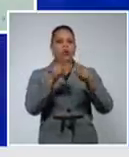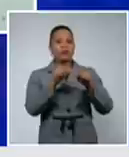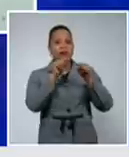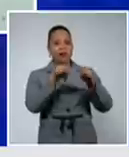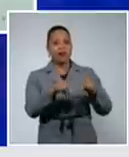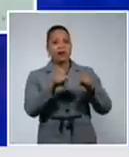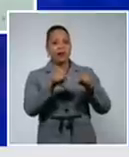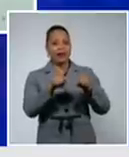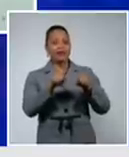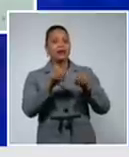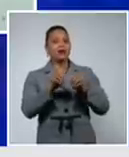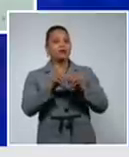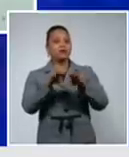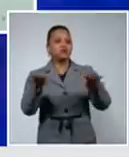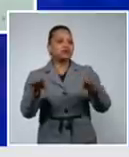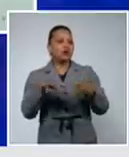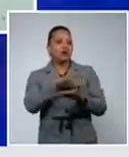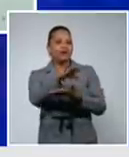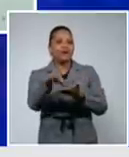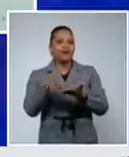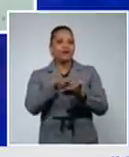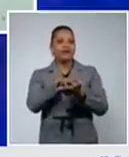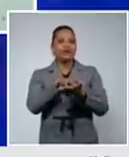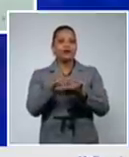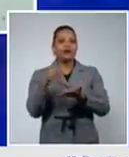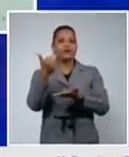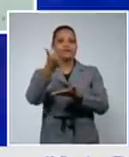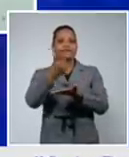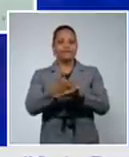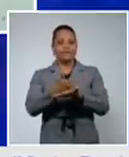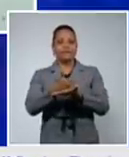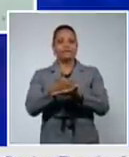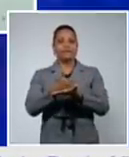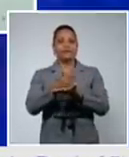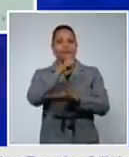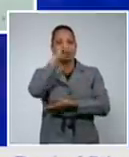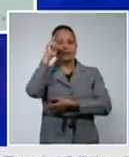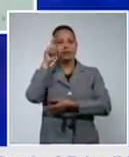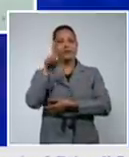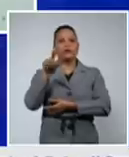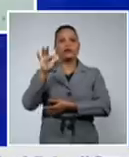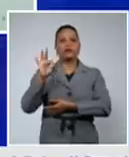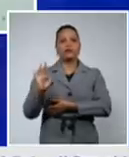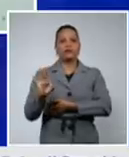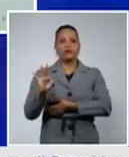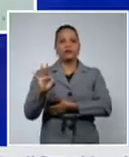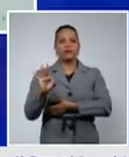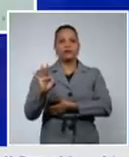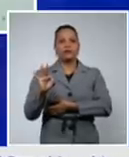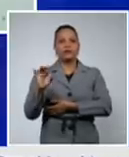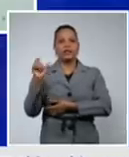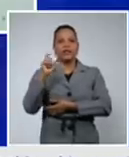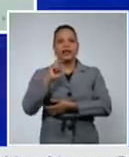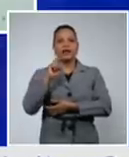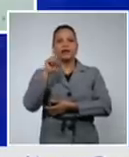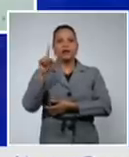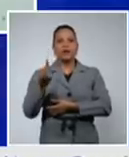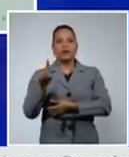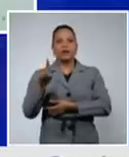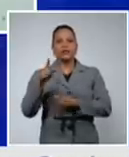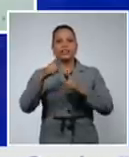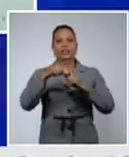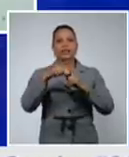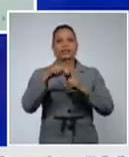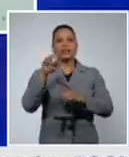transmisión es en el municipio Cabecera Santiespíritu 18 Cabayguan Yaguajay Tahuasco con